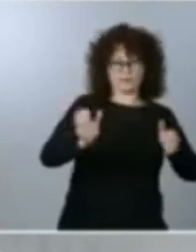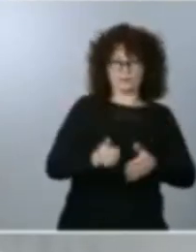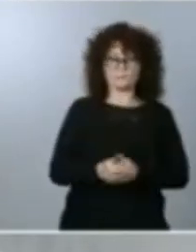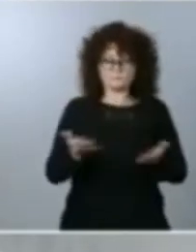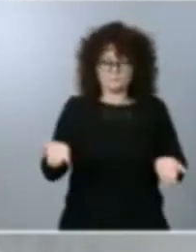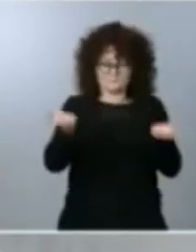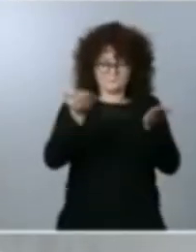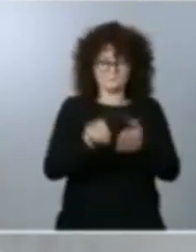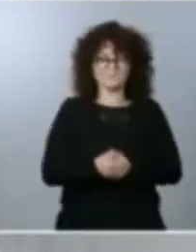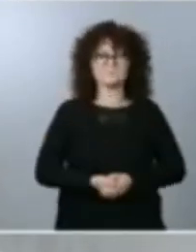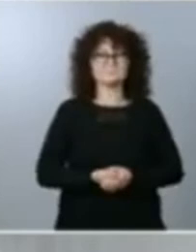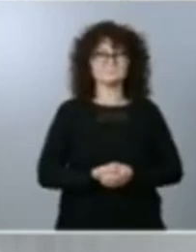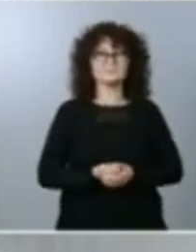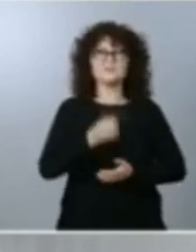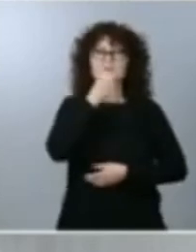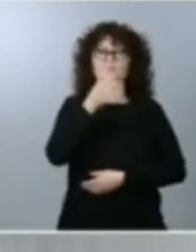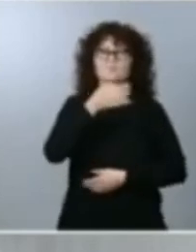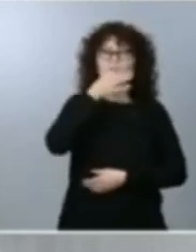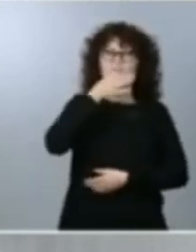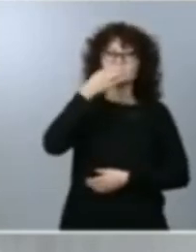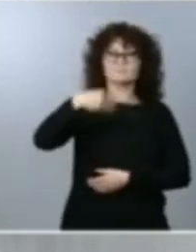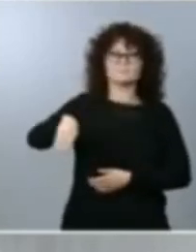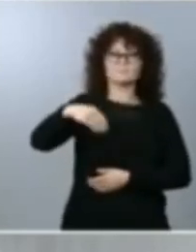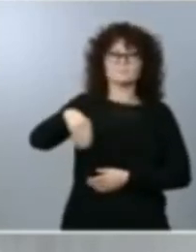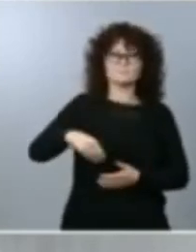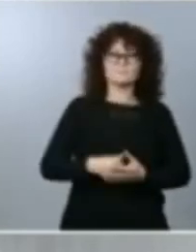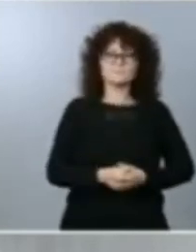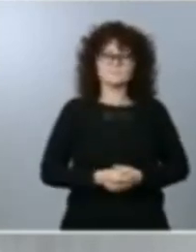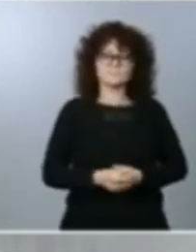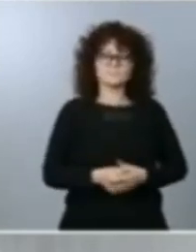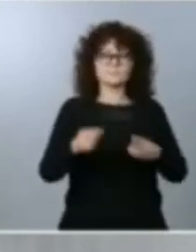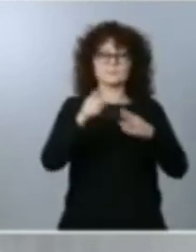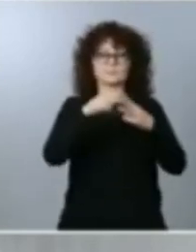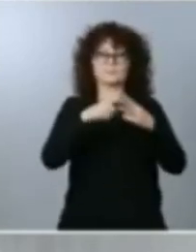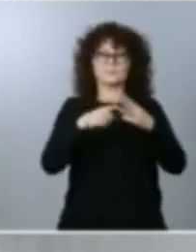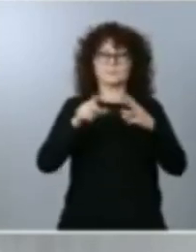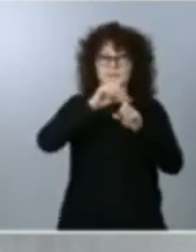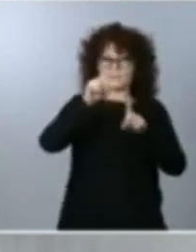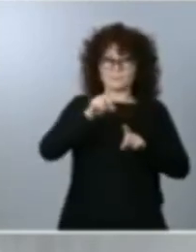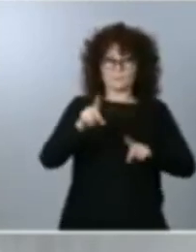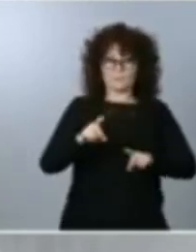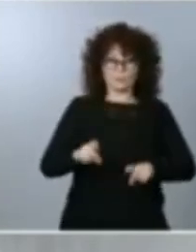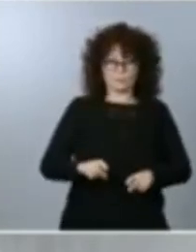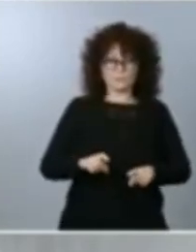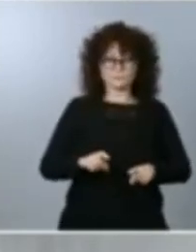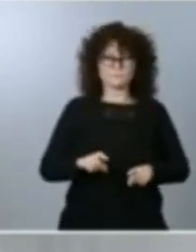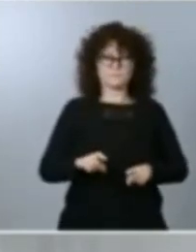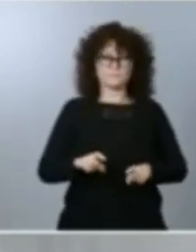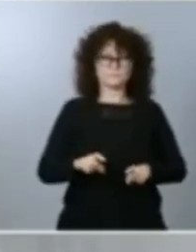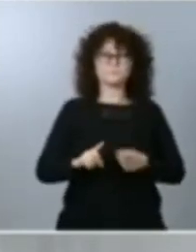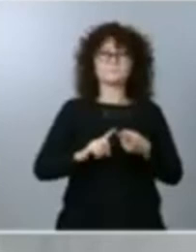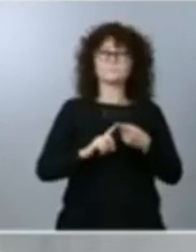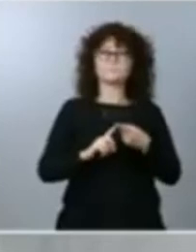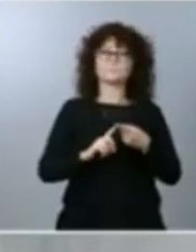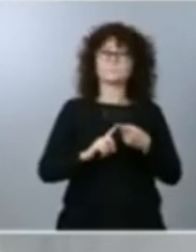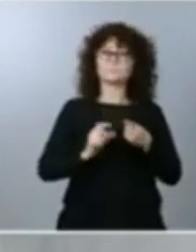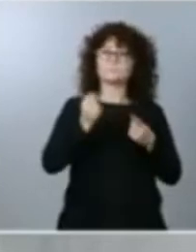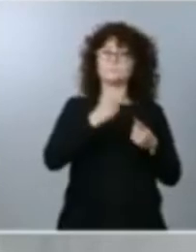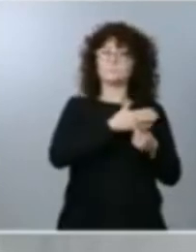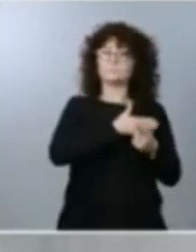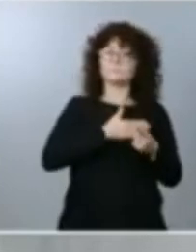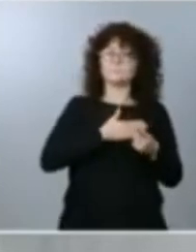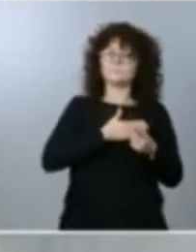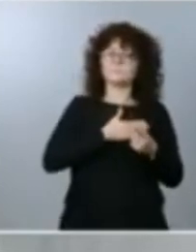Buenas tardes Presidente quería hacerle tres preguntas muy lindecas y con lindecas en primer lugar quería saber si considero un